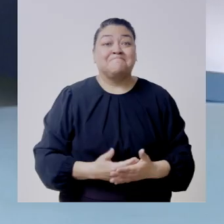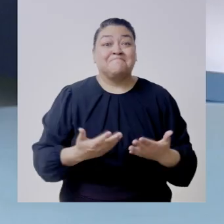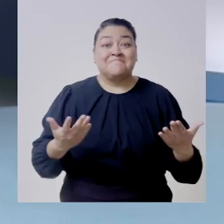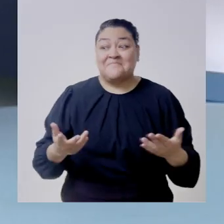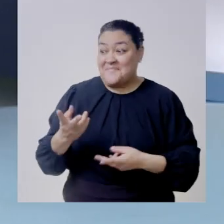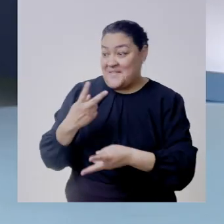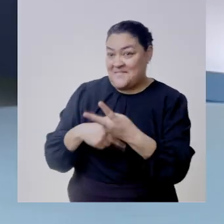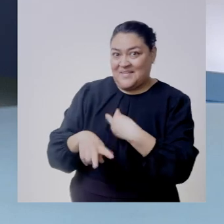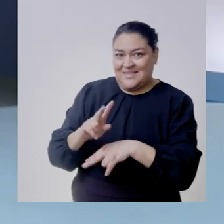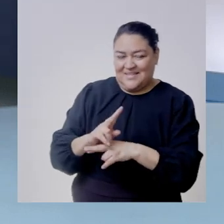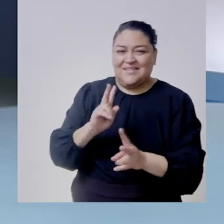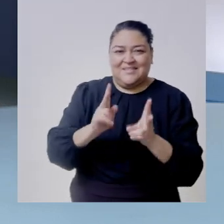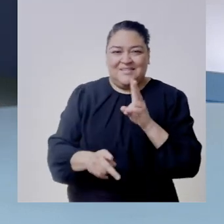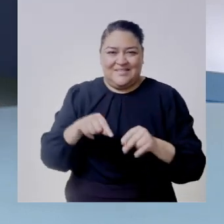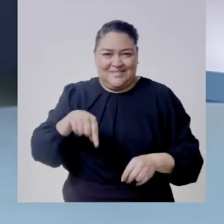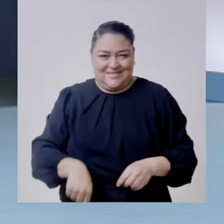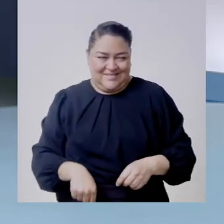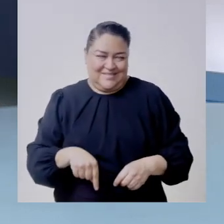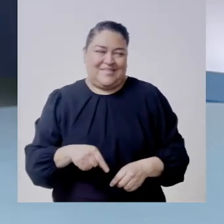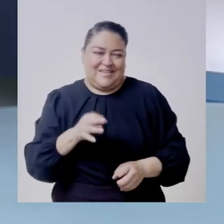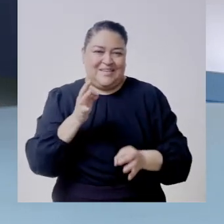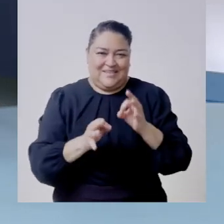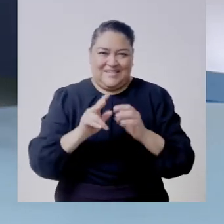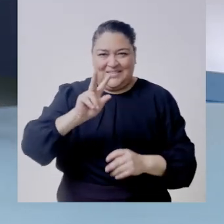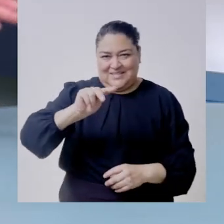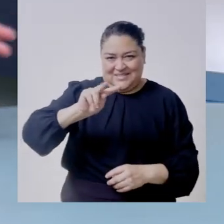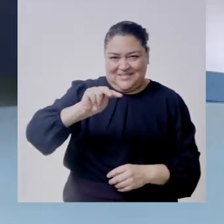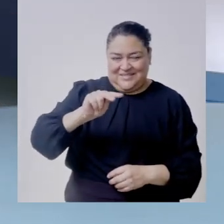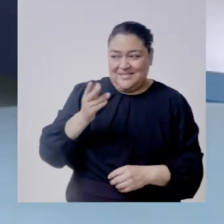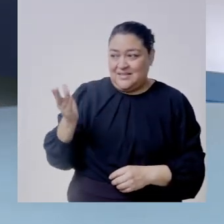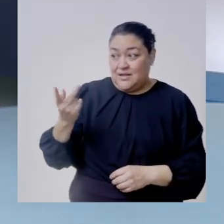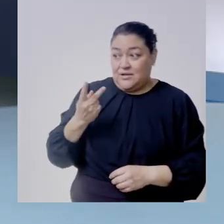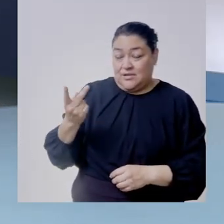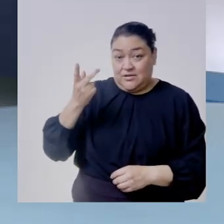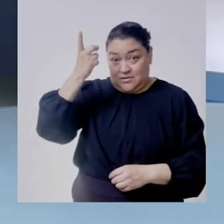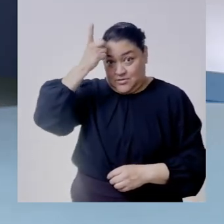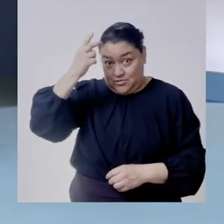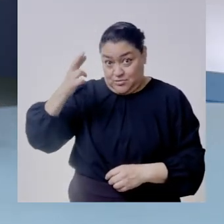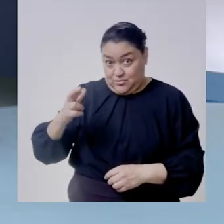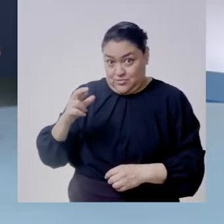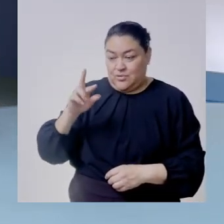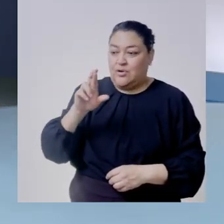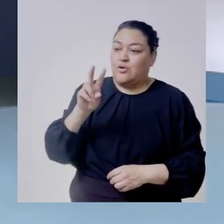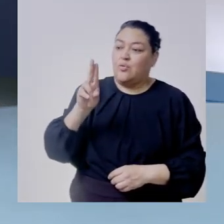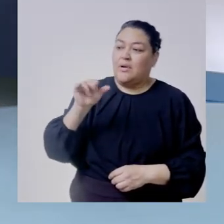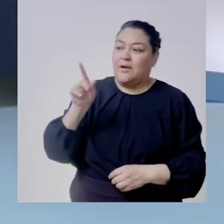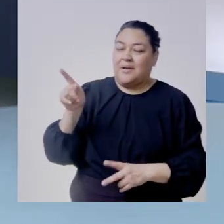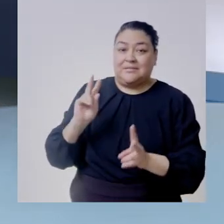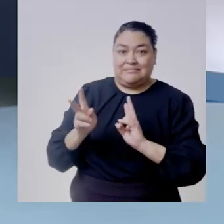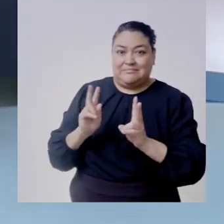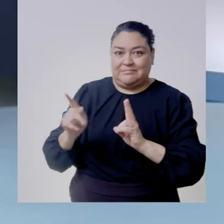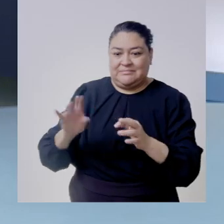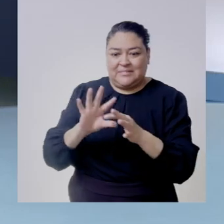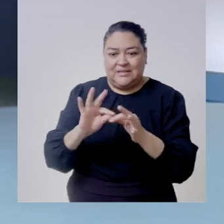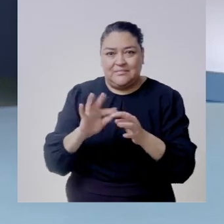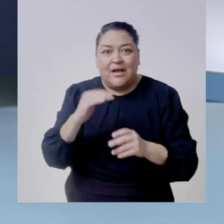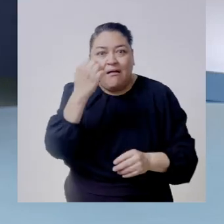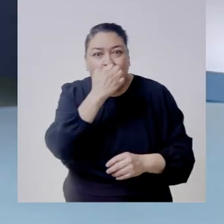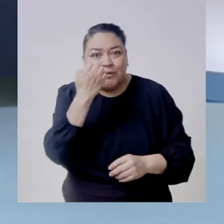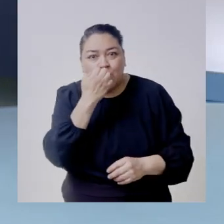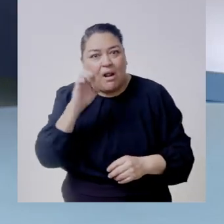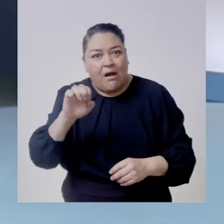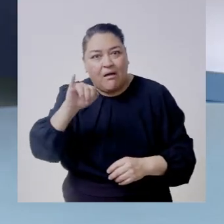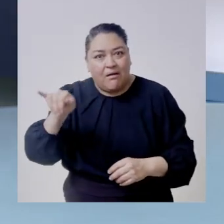estamos de regreso en justicia electrónica electoral a la semana estamos hablando con la doctora gabriela rubalcaba garcía quien nos ha dicho los